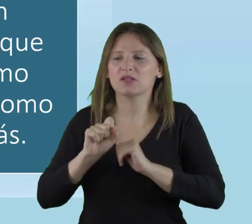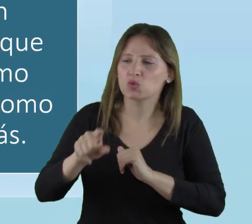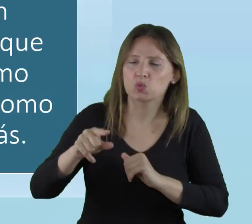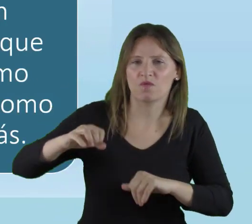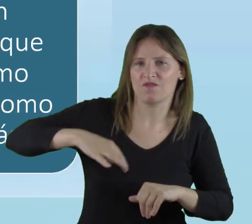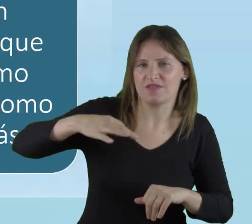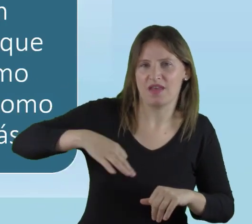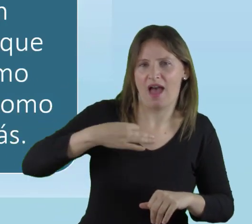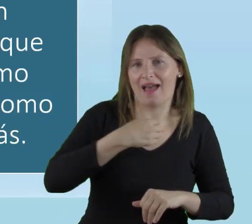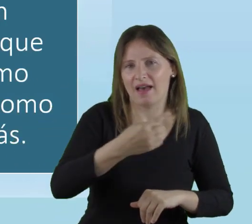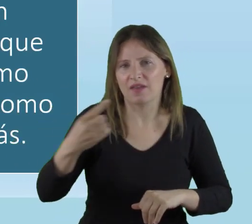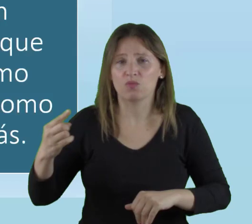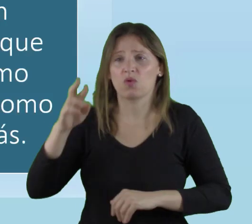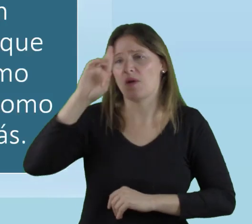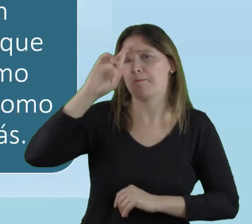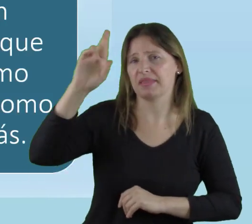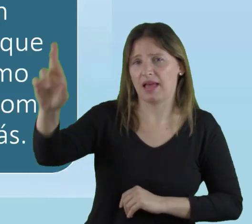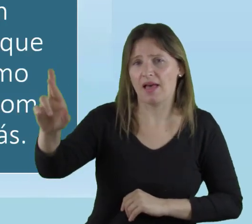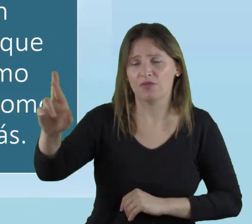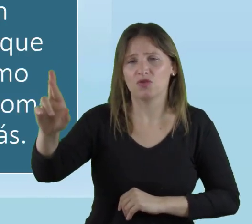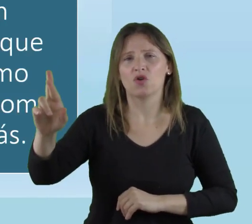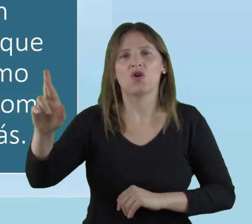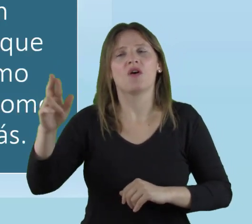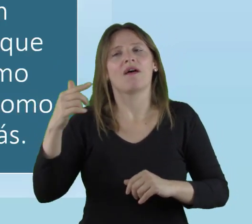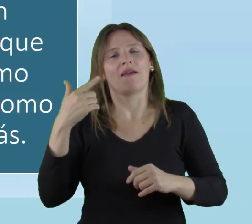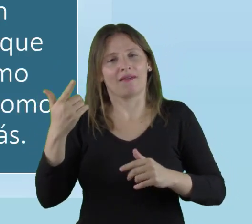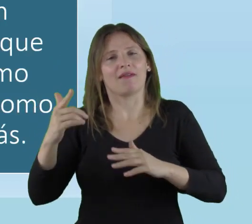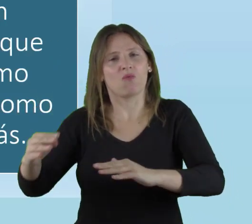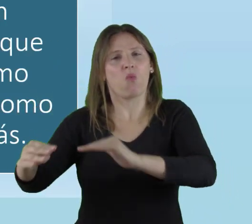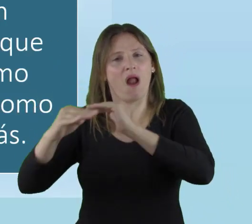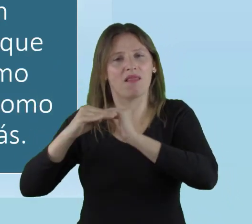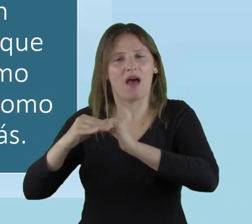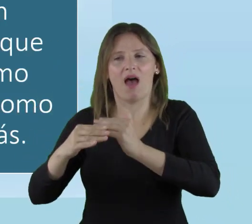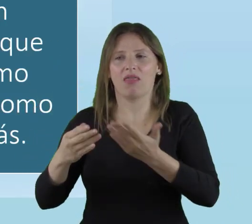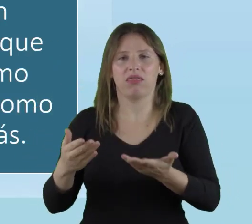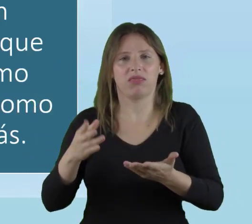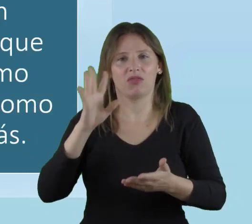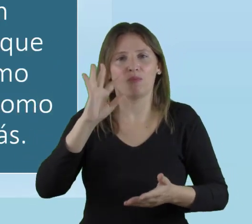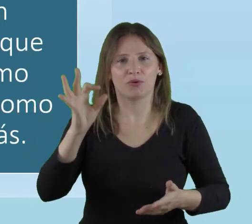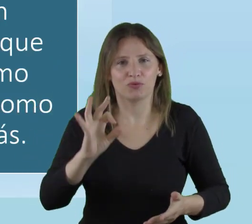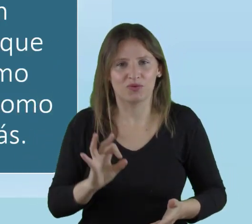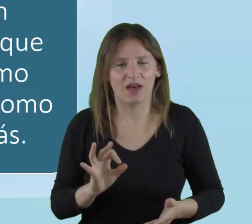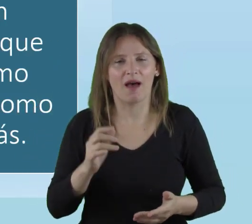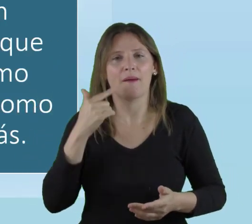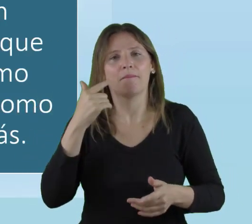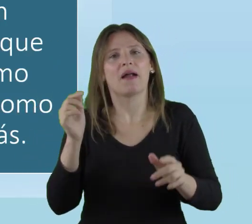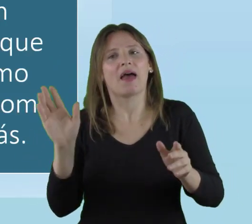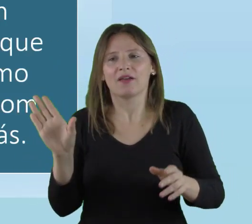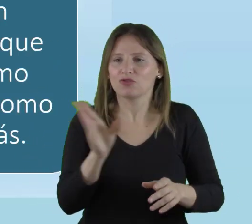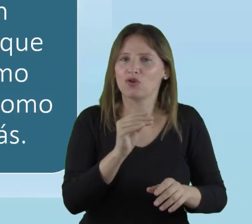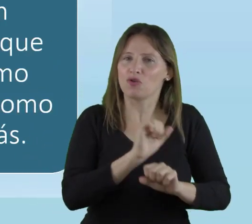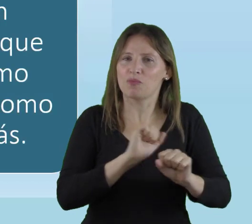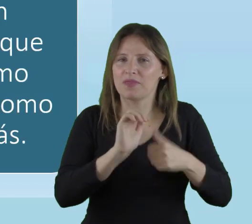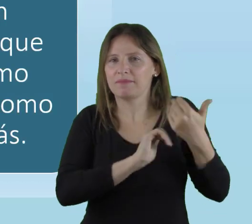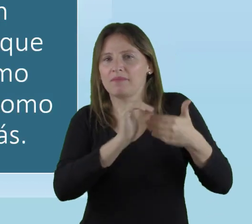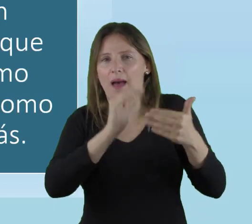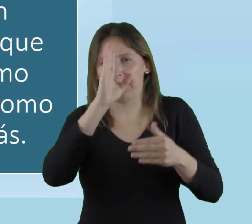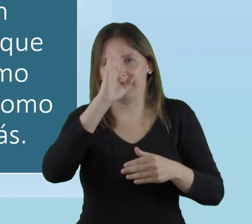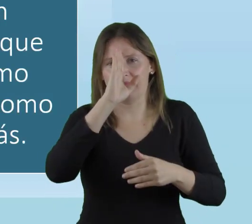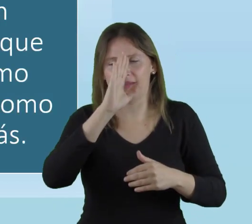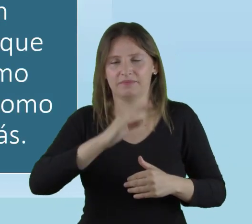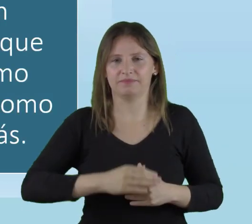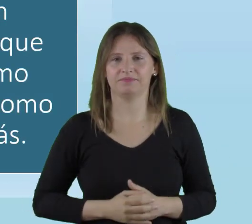demás en base al respeto y dándole igualdad de oportunidades para que todos